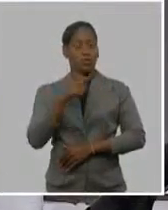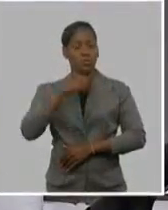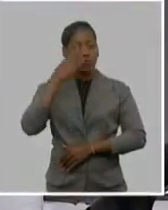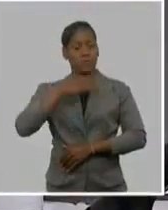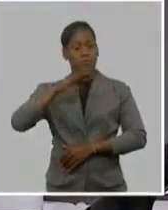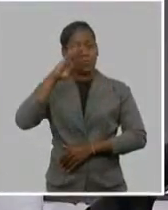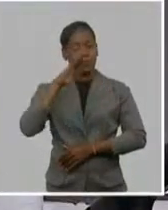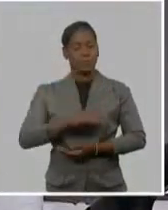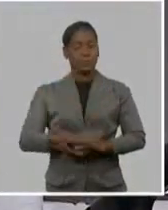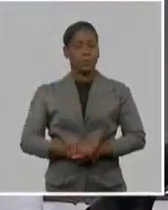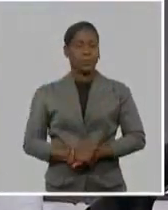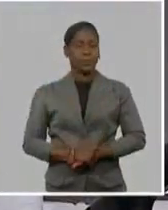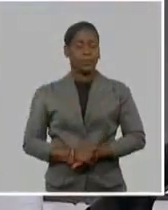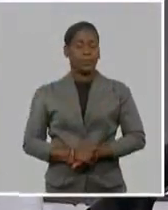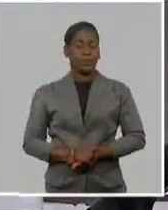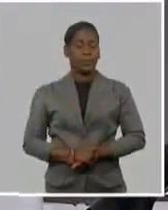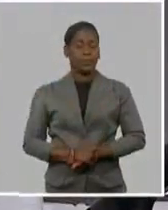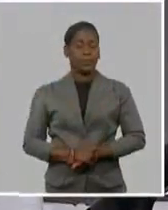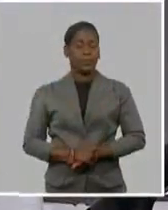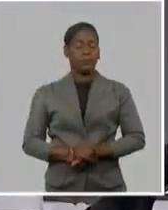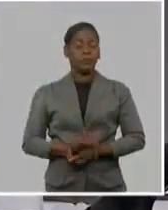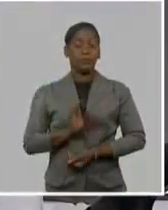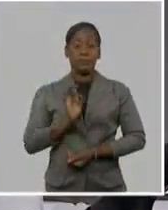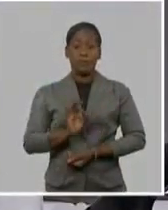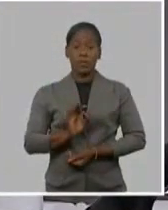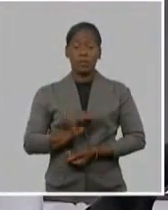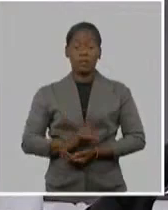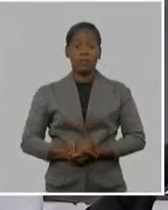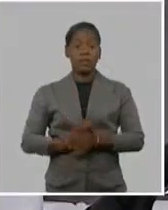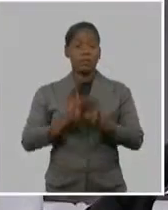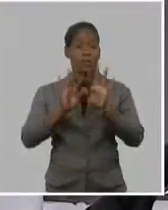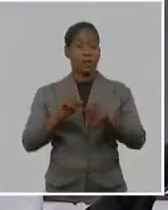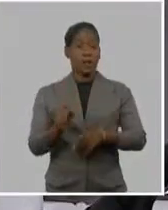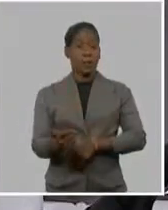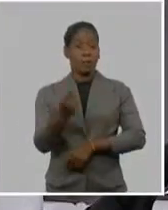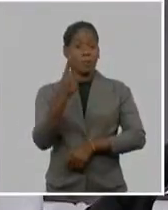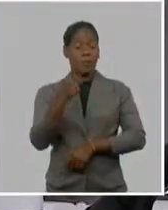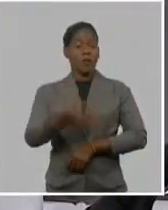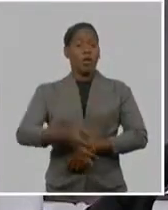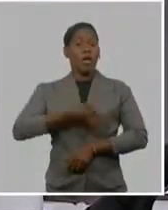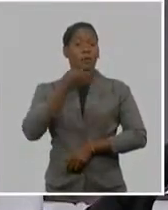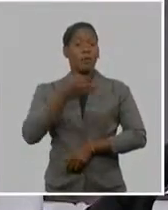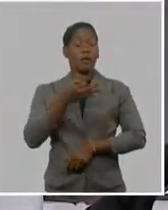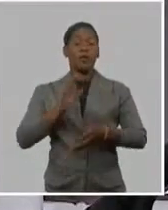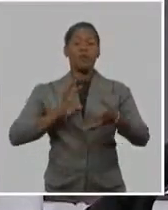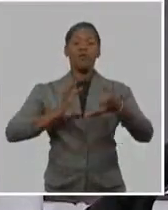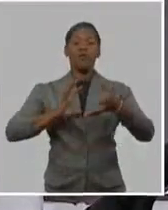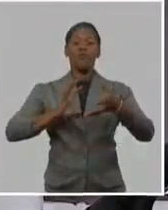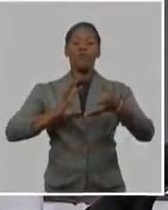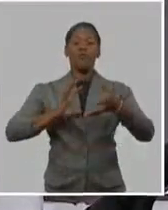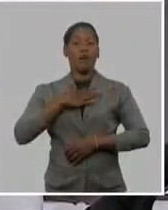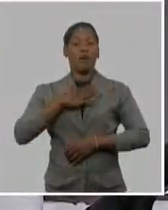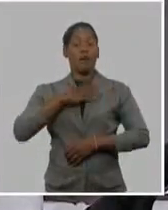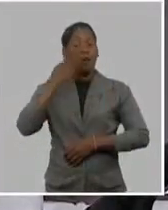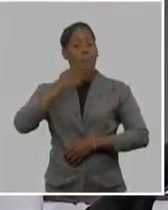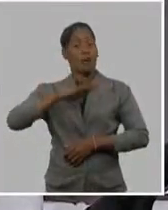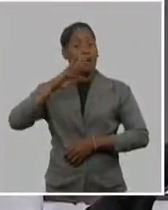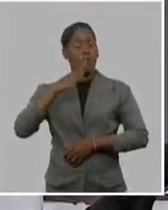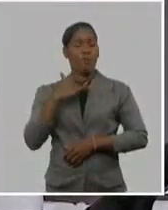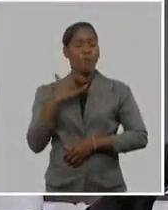humanos. Y por eso, el presidente es uno de los pilares de nuestra labor, la comunicación como fundamental